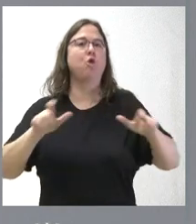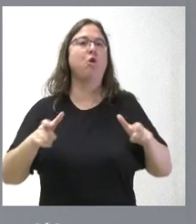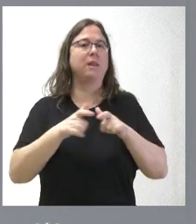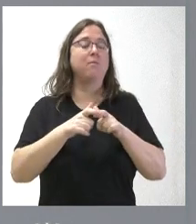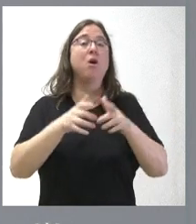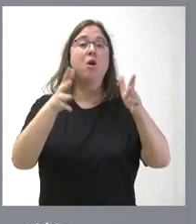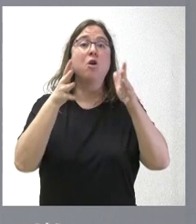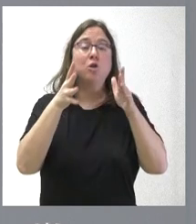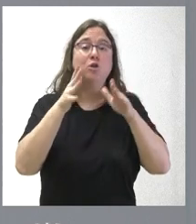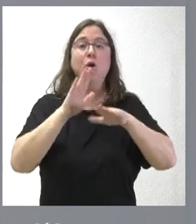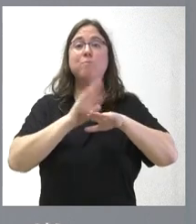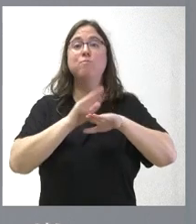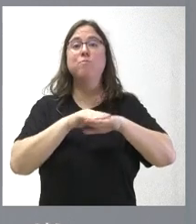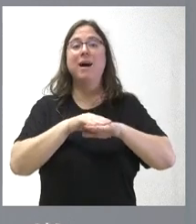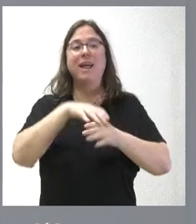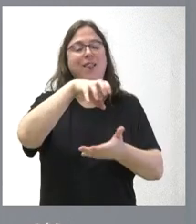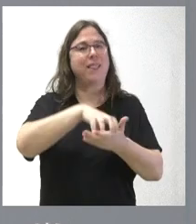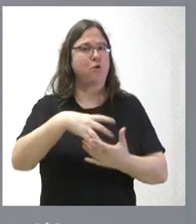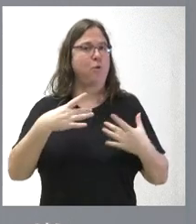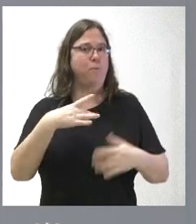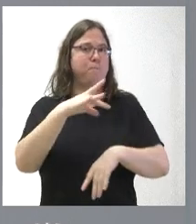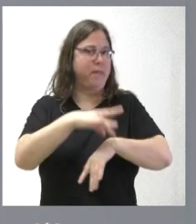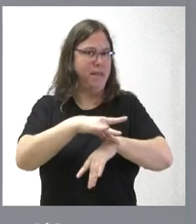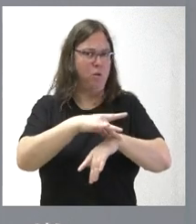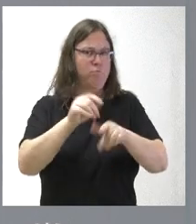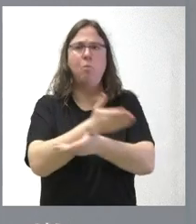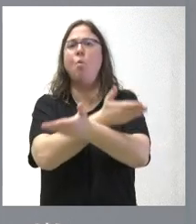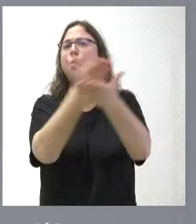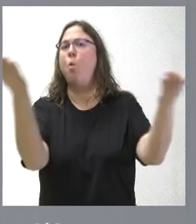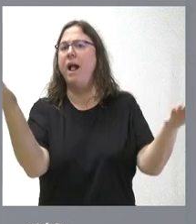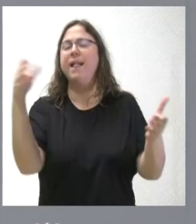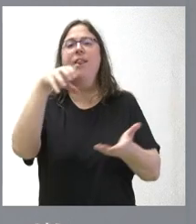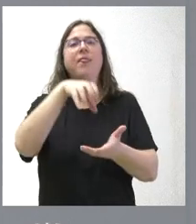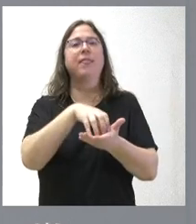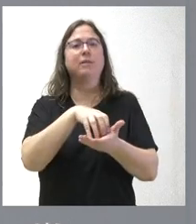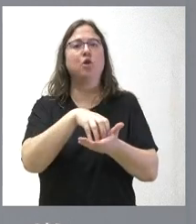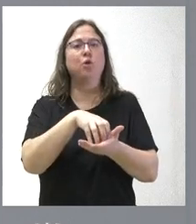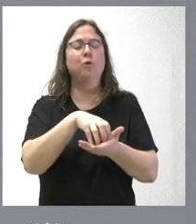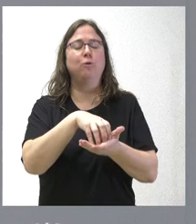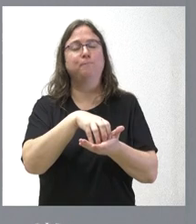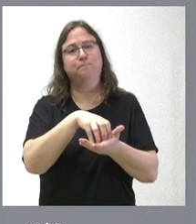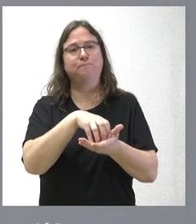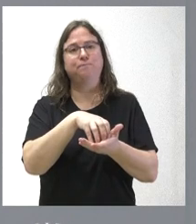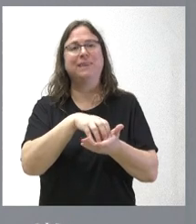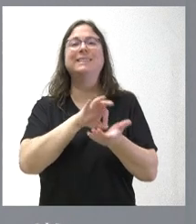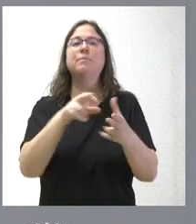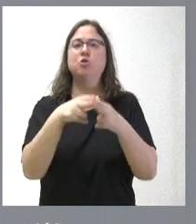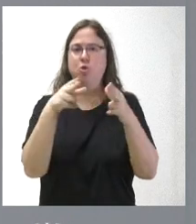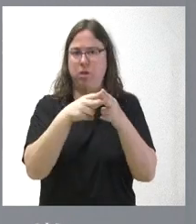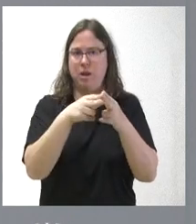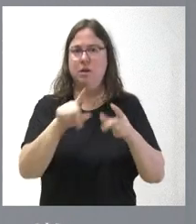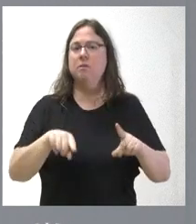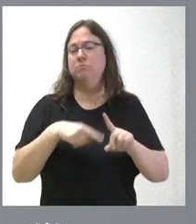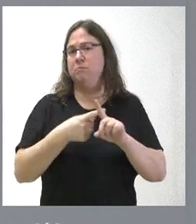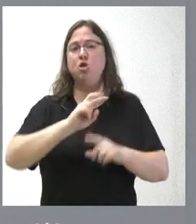recomendamos no solamente para los centros sanitarios y las mismas condiciones para los centros de servicios sociales y para